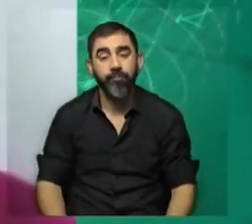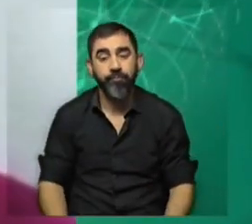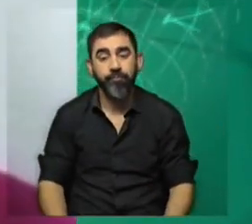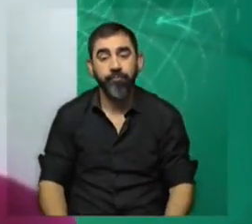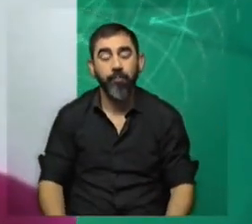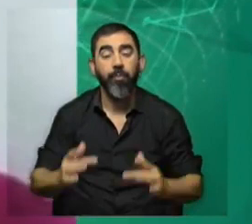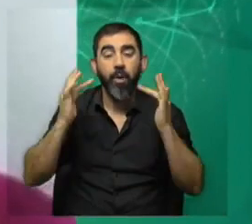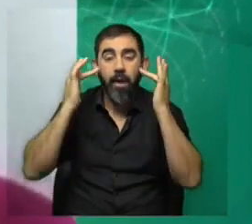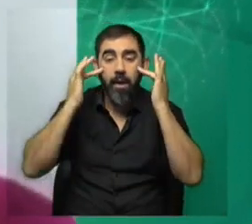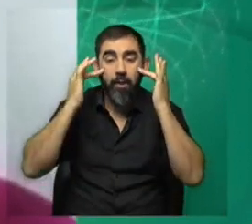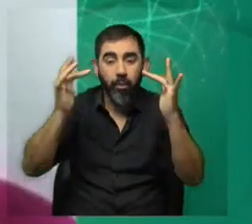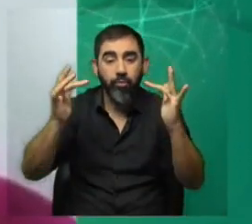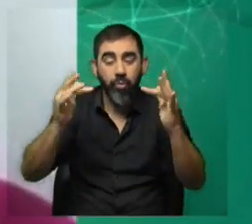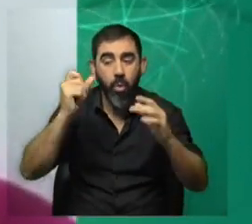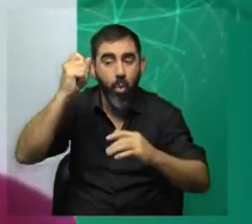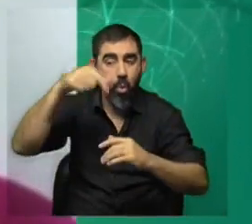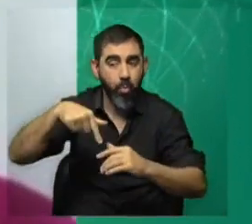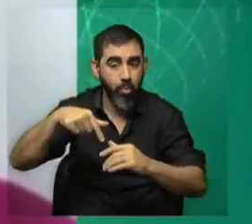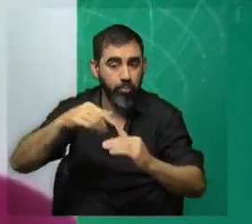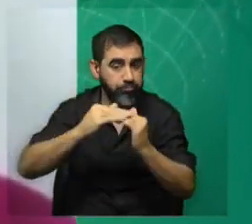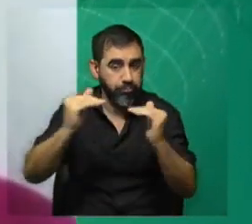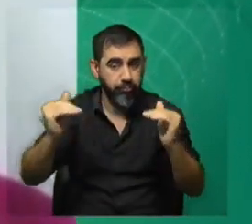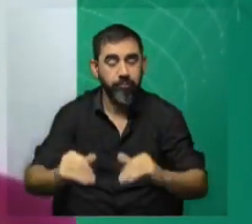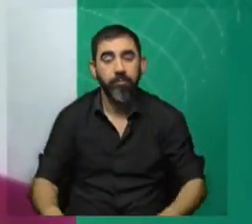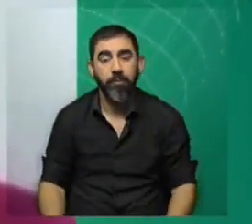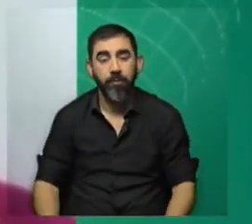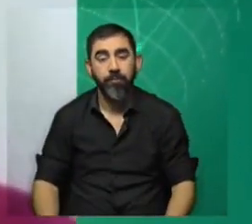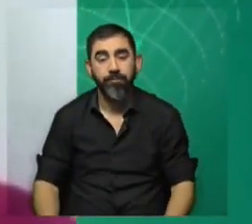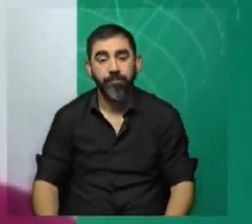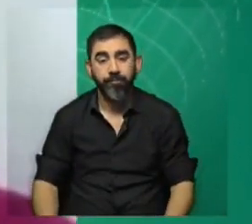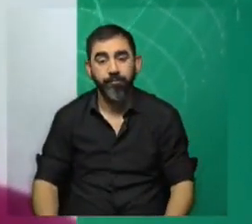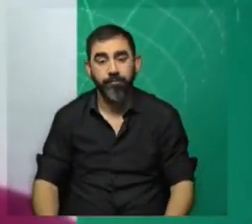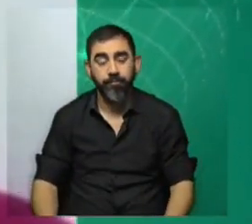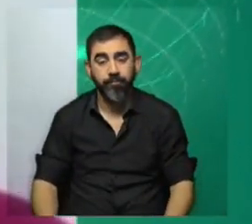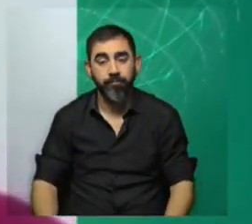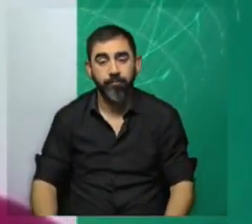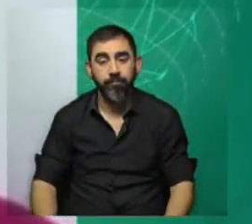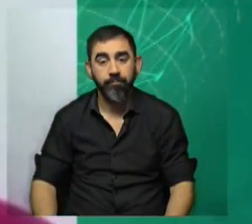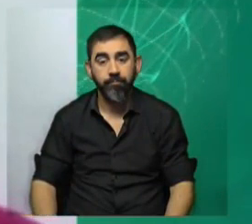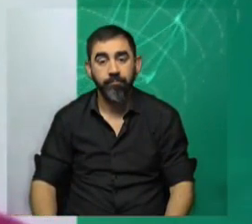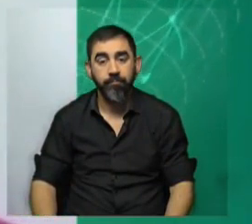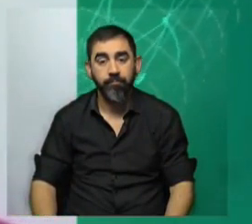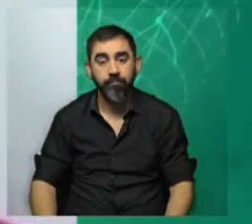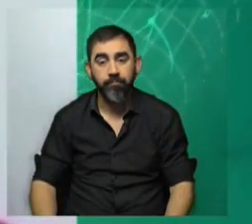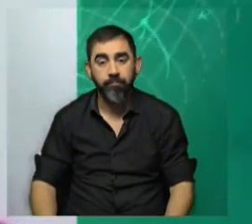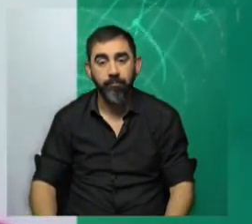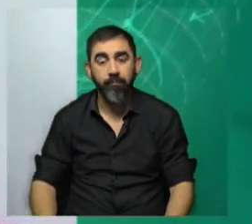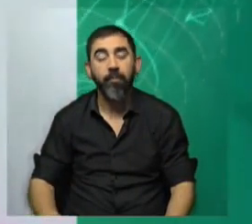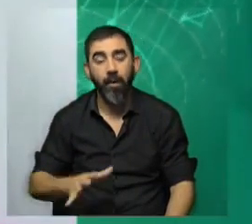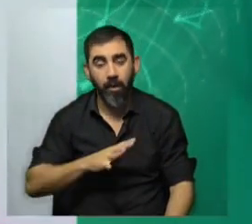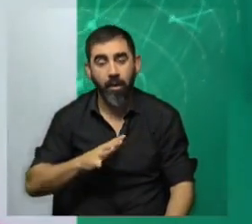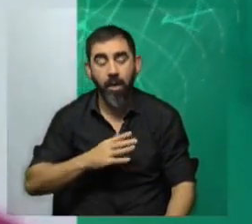de la educación común regular. Esto, bueno, se fue dando, se generaron